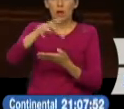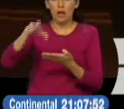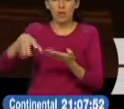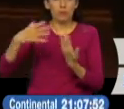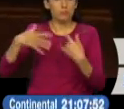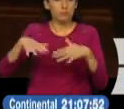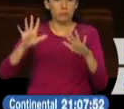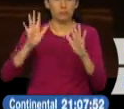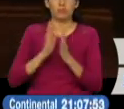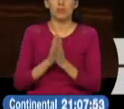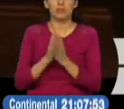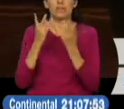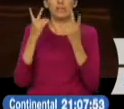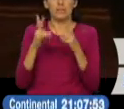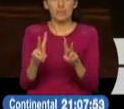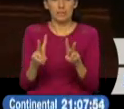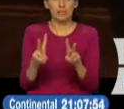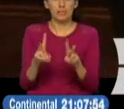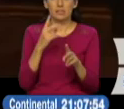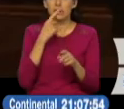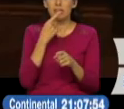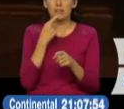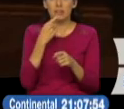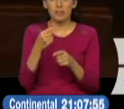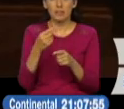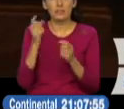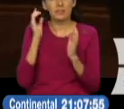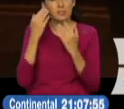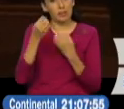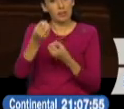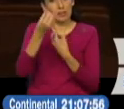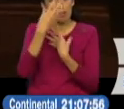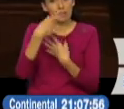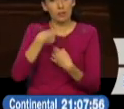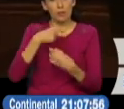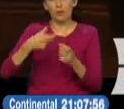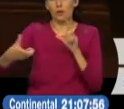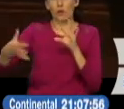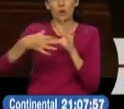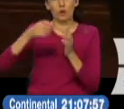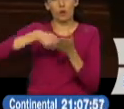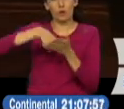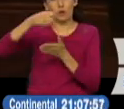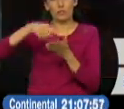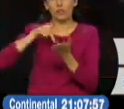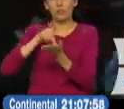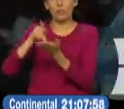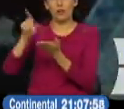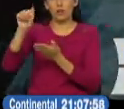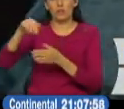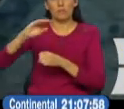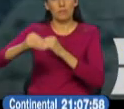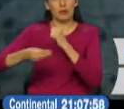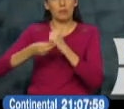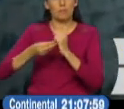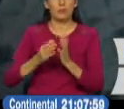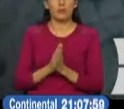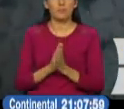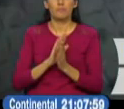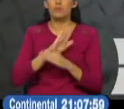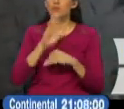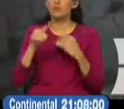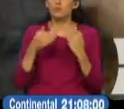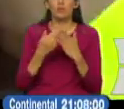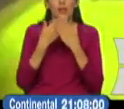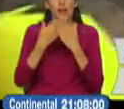y que habían sido, según manifestaron, habían sido contratados para permanecer acá. Todos los enseres y alimentos que